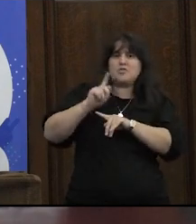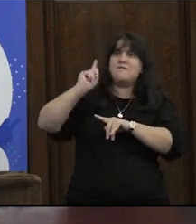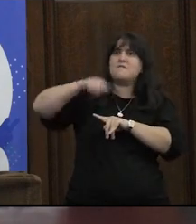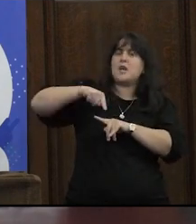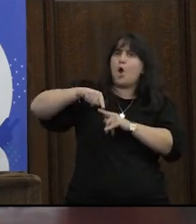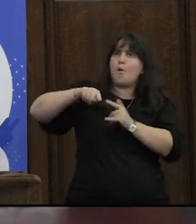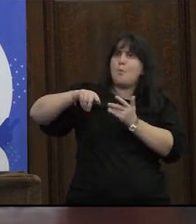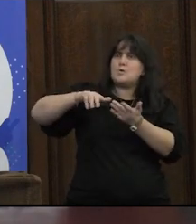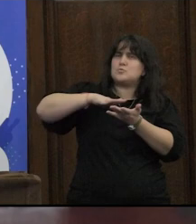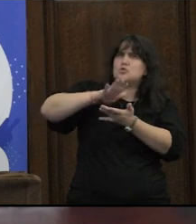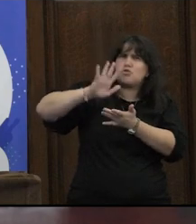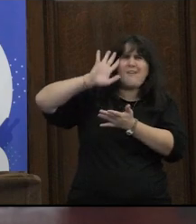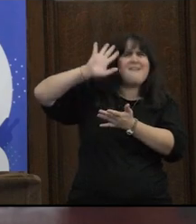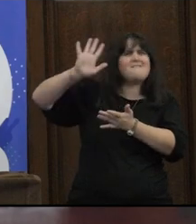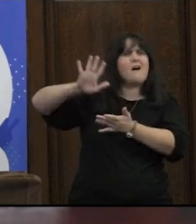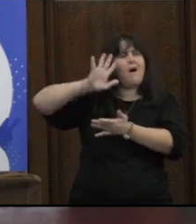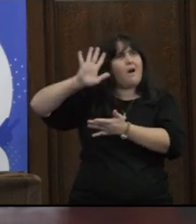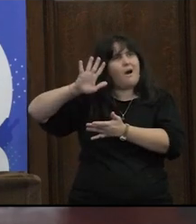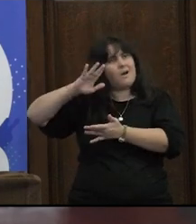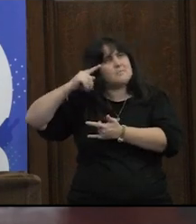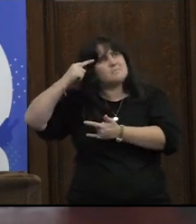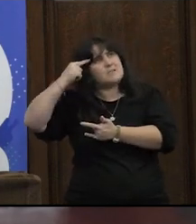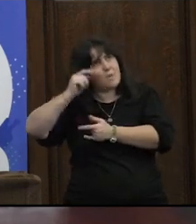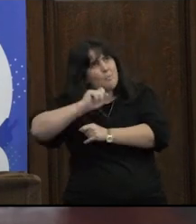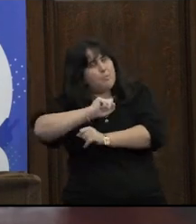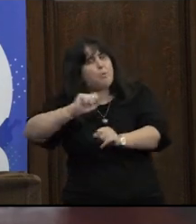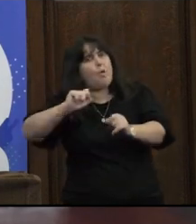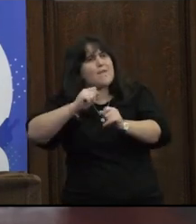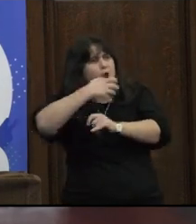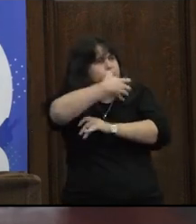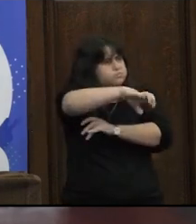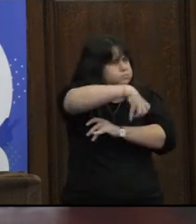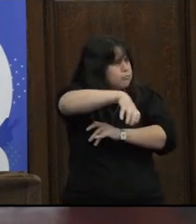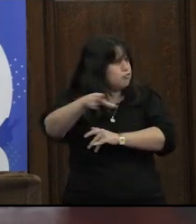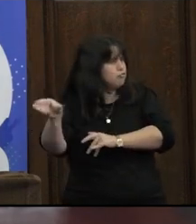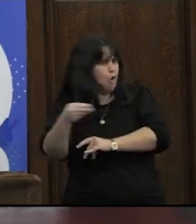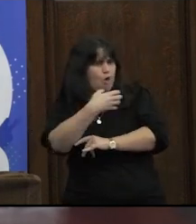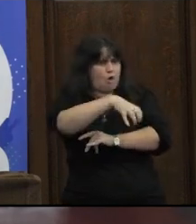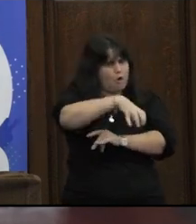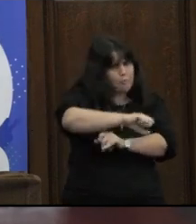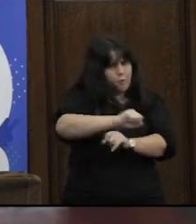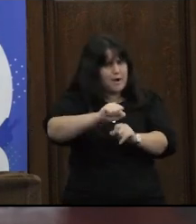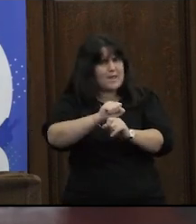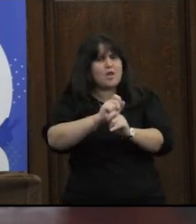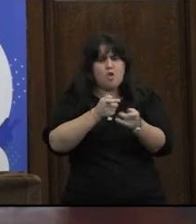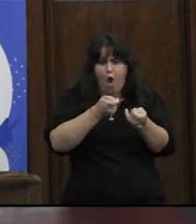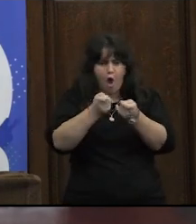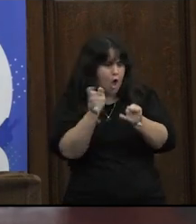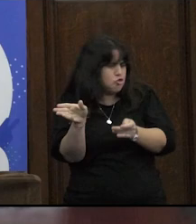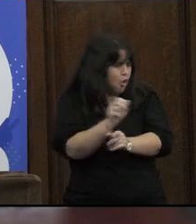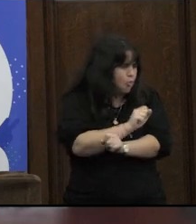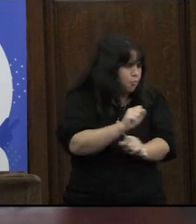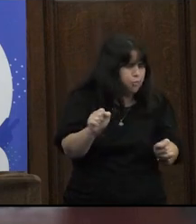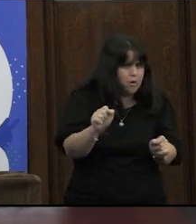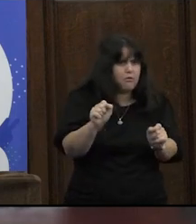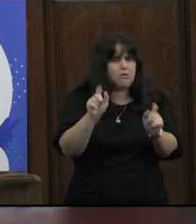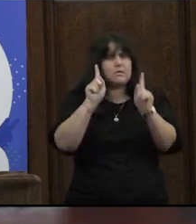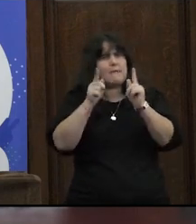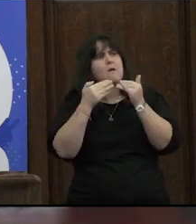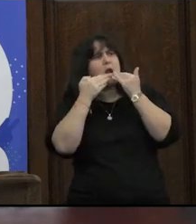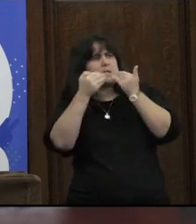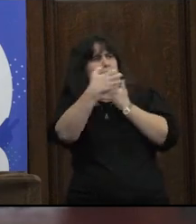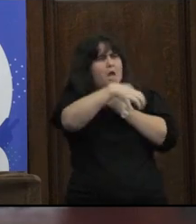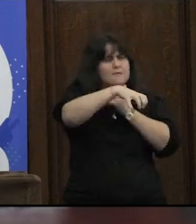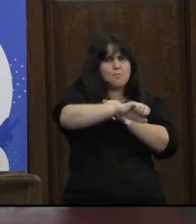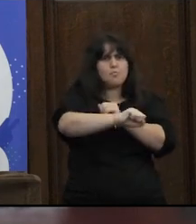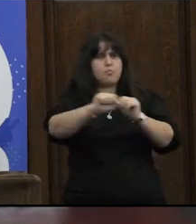un escenario ilusorio de que podemos hiperclasificar todo y mantener todo bajo control y que a partir de